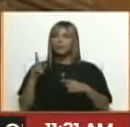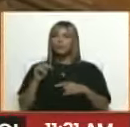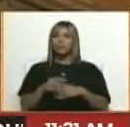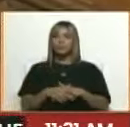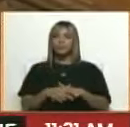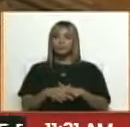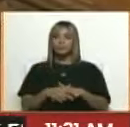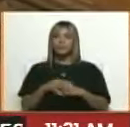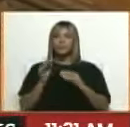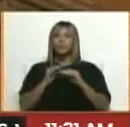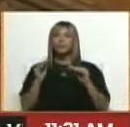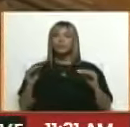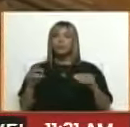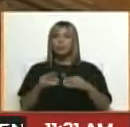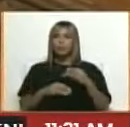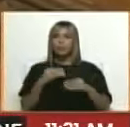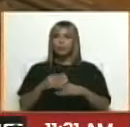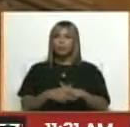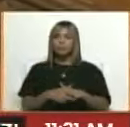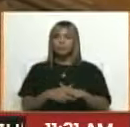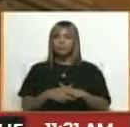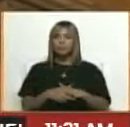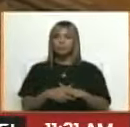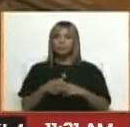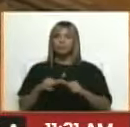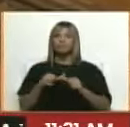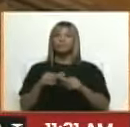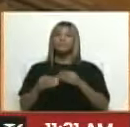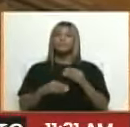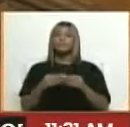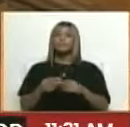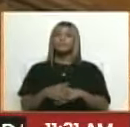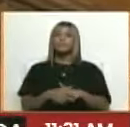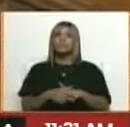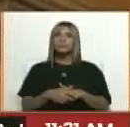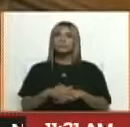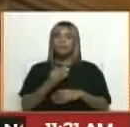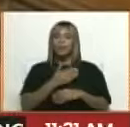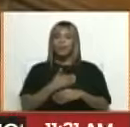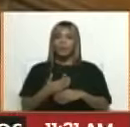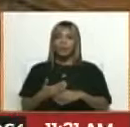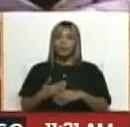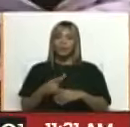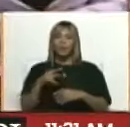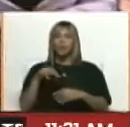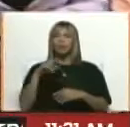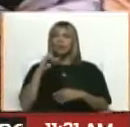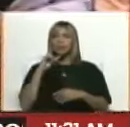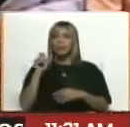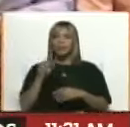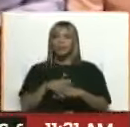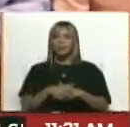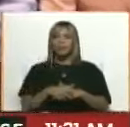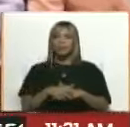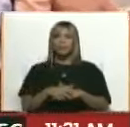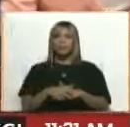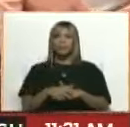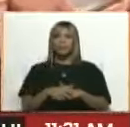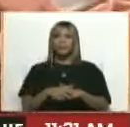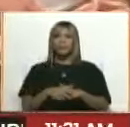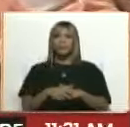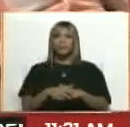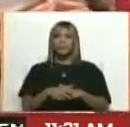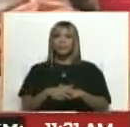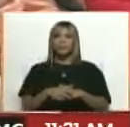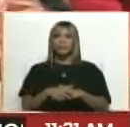en el llamado que hacía y que sigue haciendo permanentemente el presidente constitucional de la República Bolivariana de Venezuela,